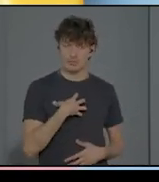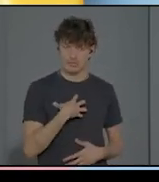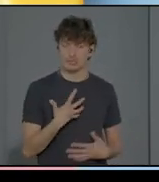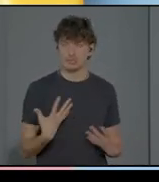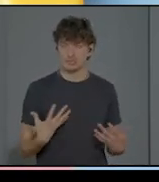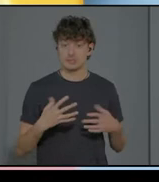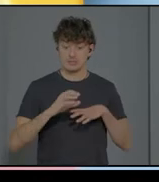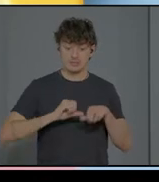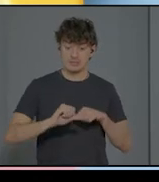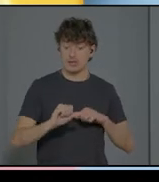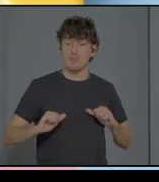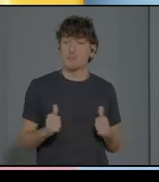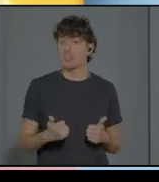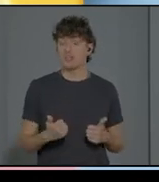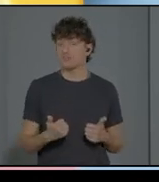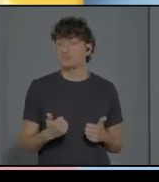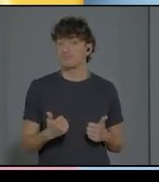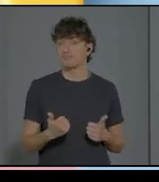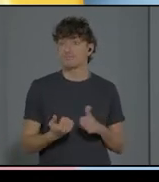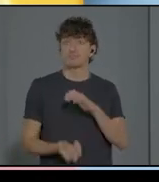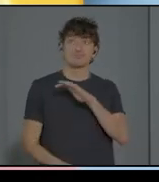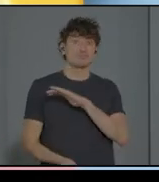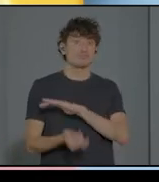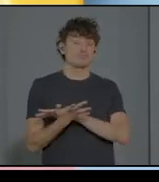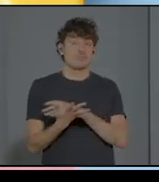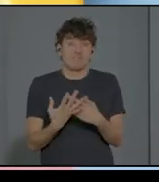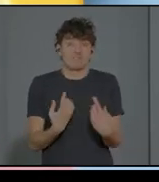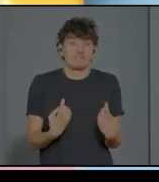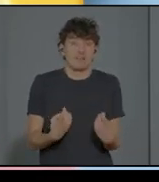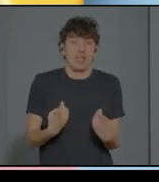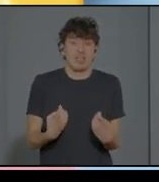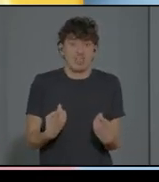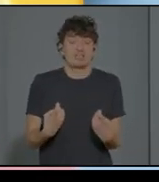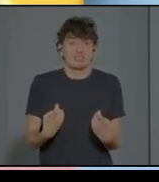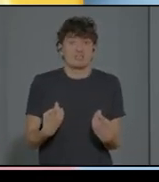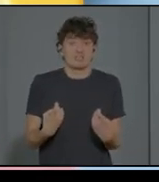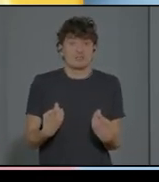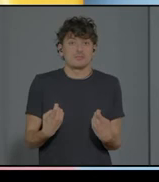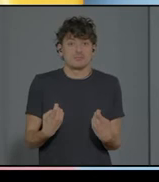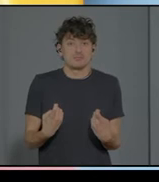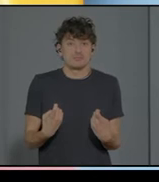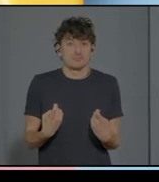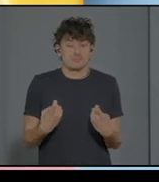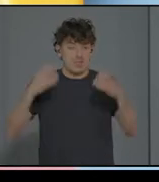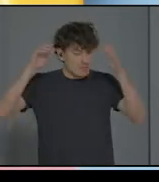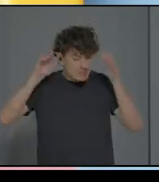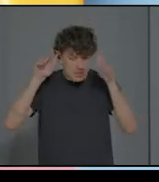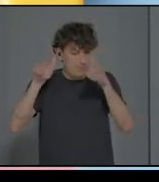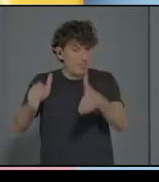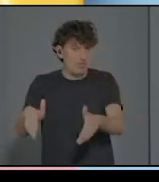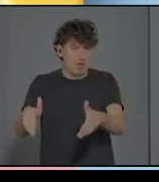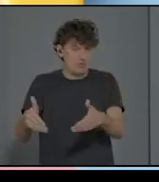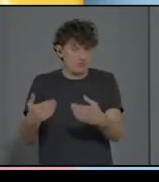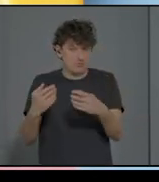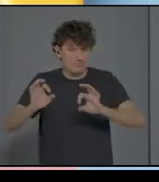la necesidad de unas intervenciones que tienen como base